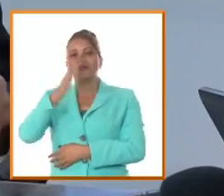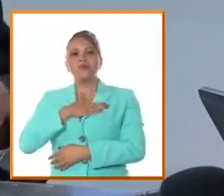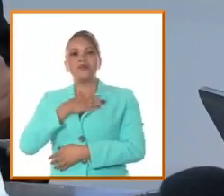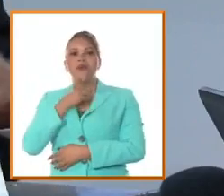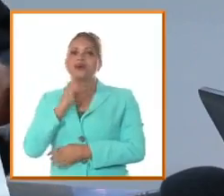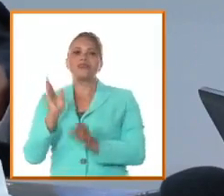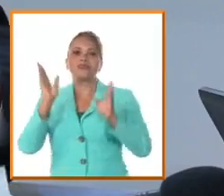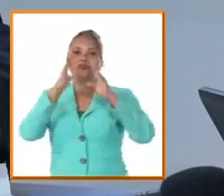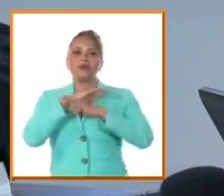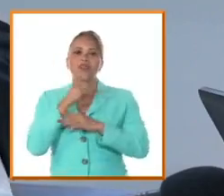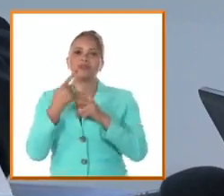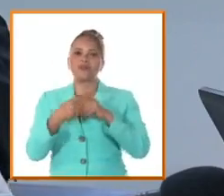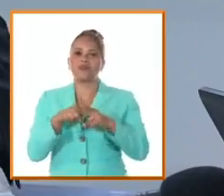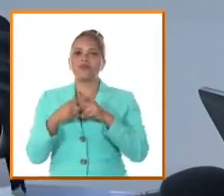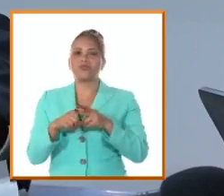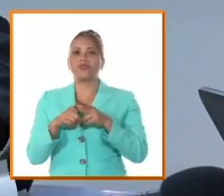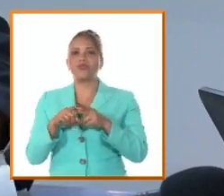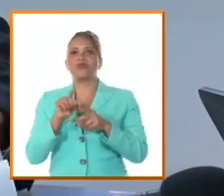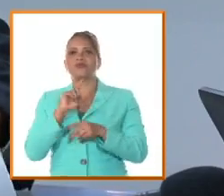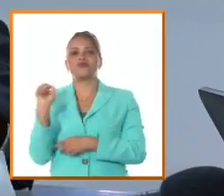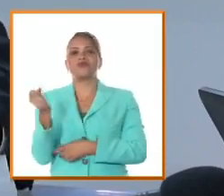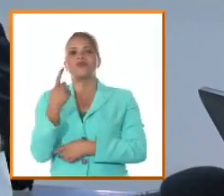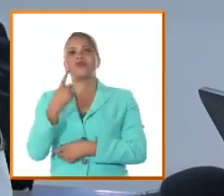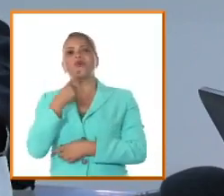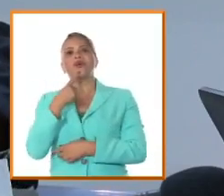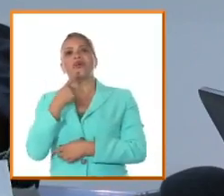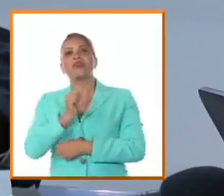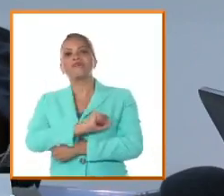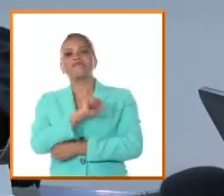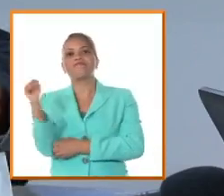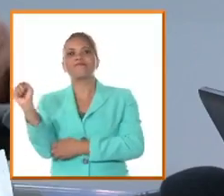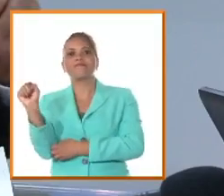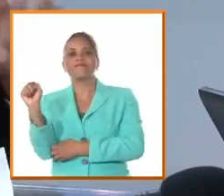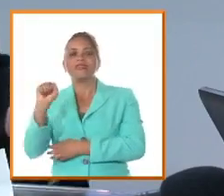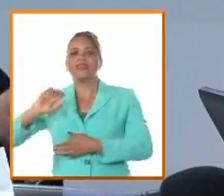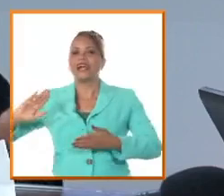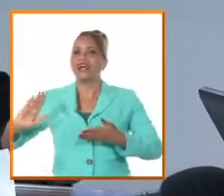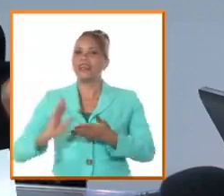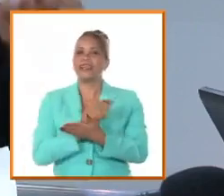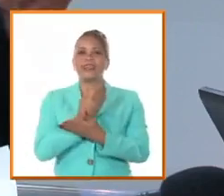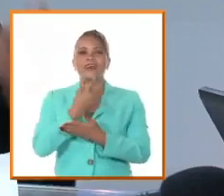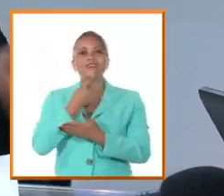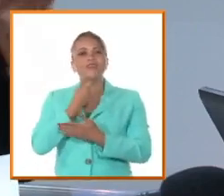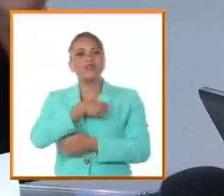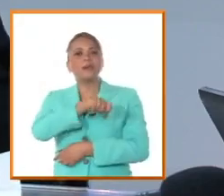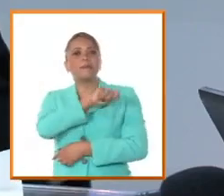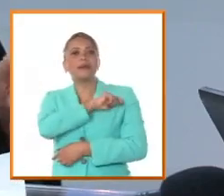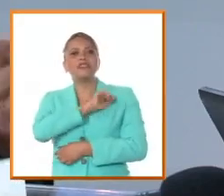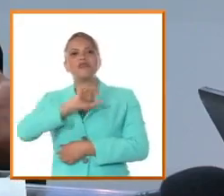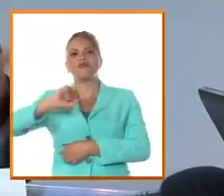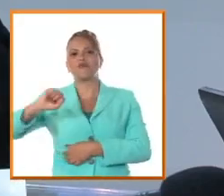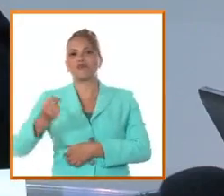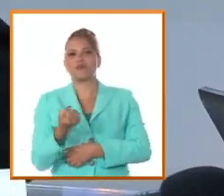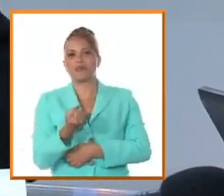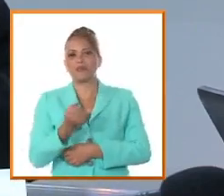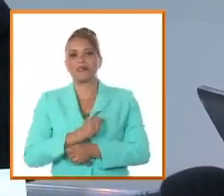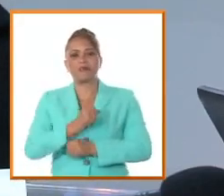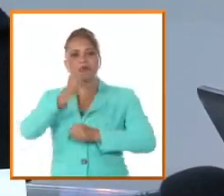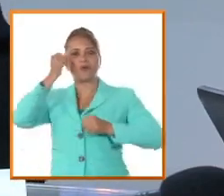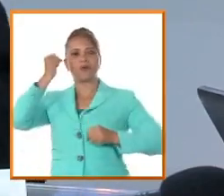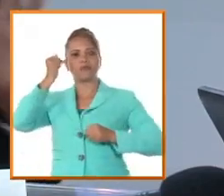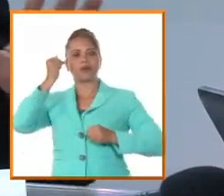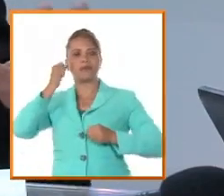camino que conquistar su redención arrancándose la España por la fuerza de las armas